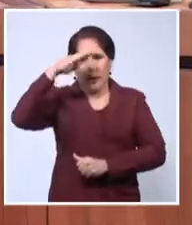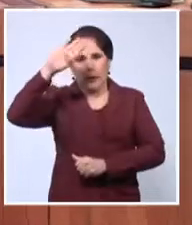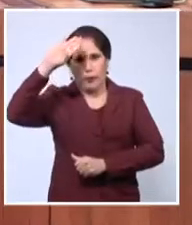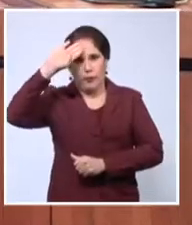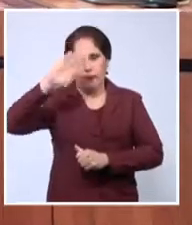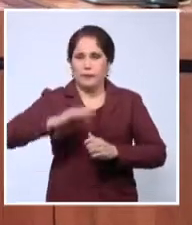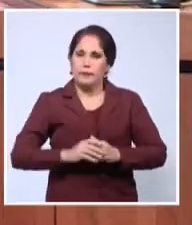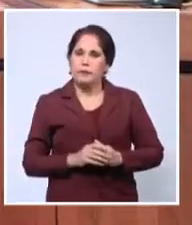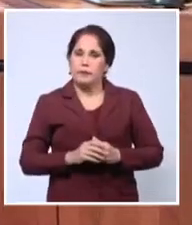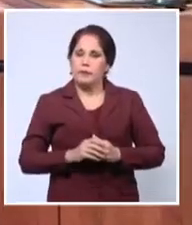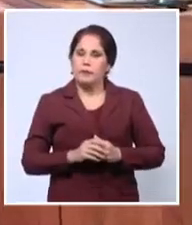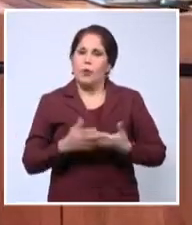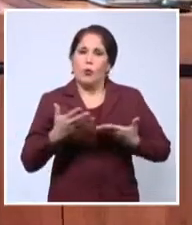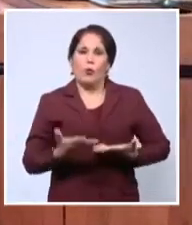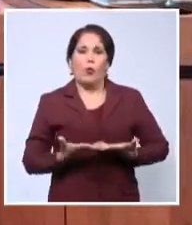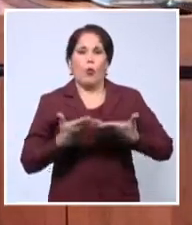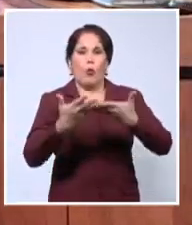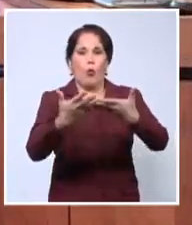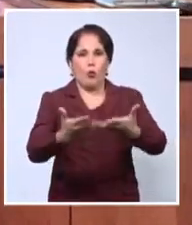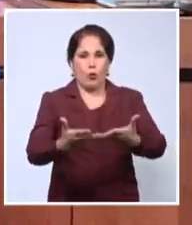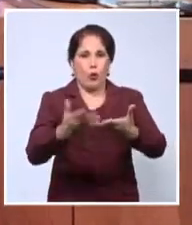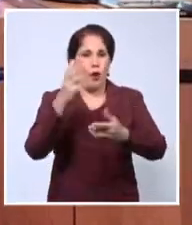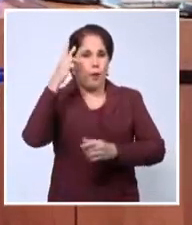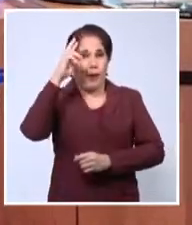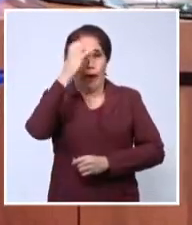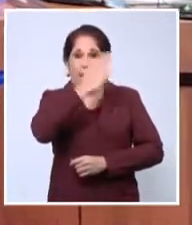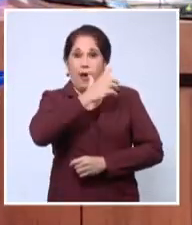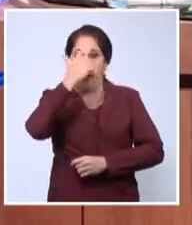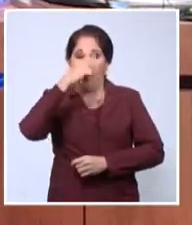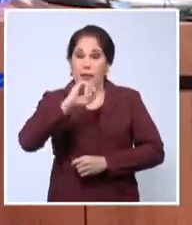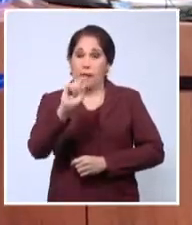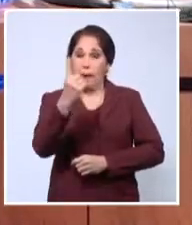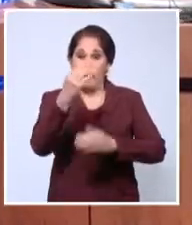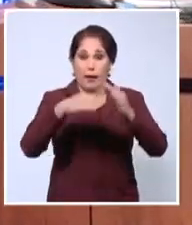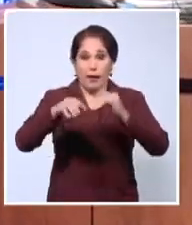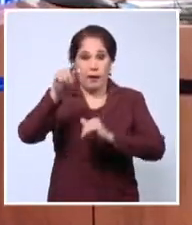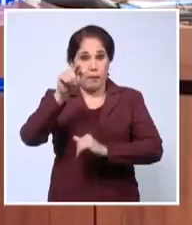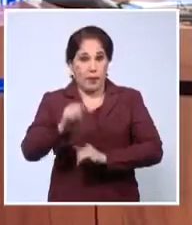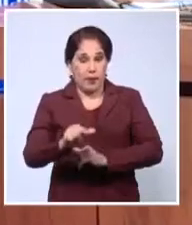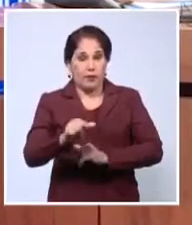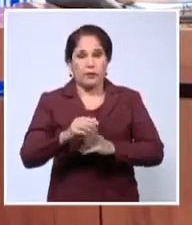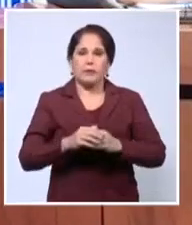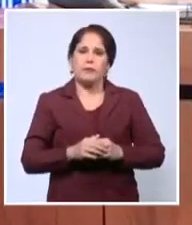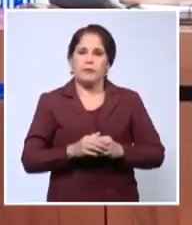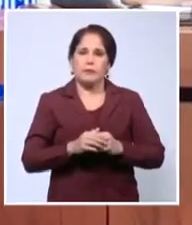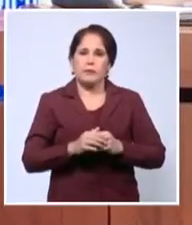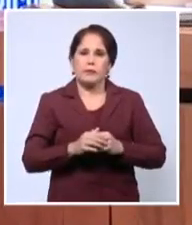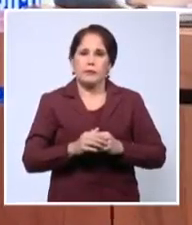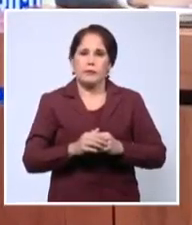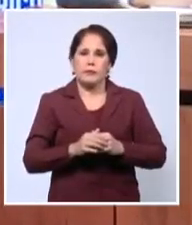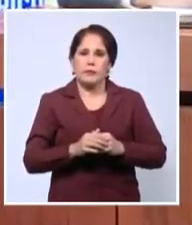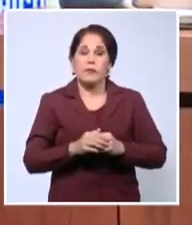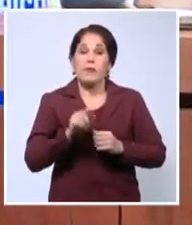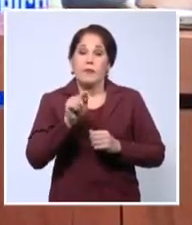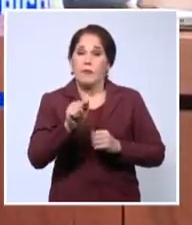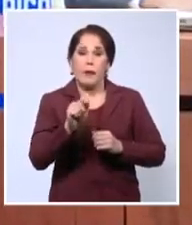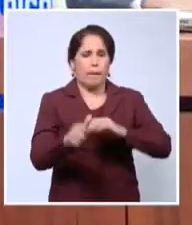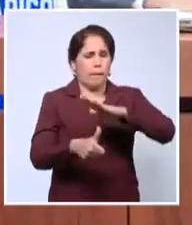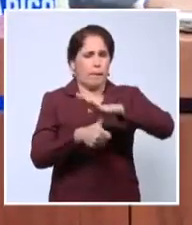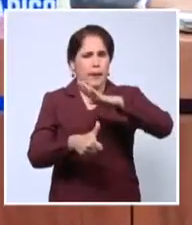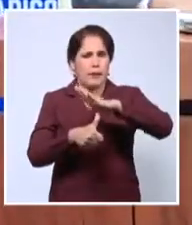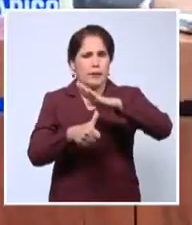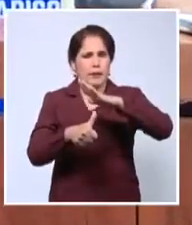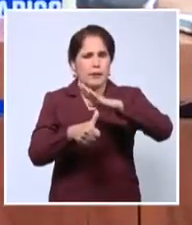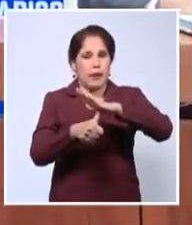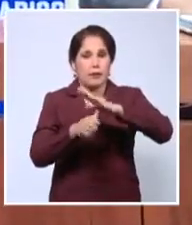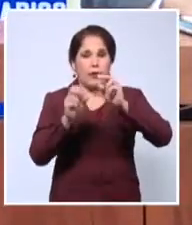Honorable Ras González, primer ministro de San Vicente y las Granadinas, y presidente de la